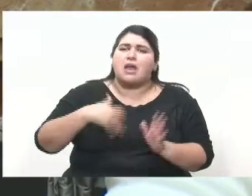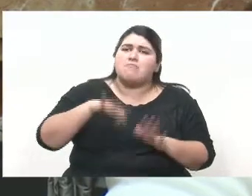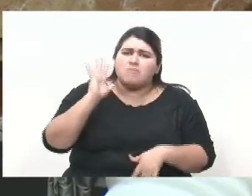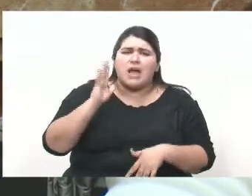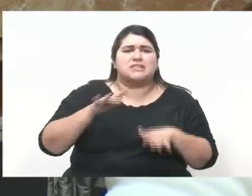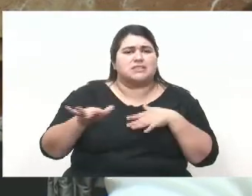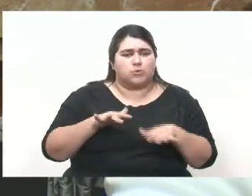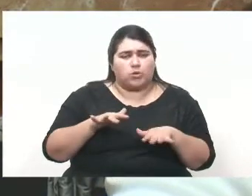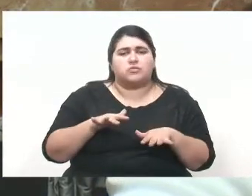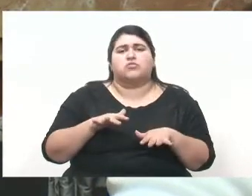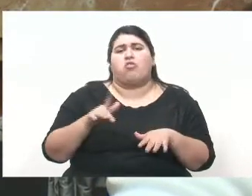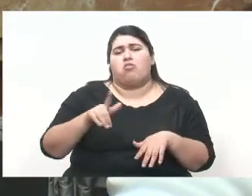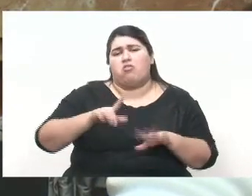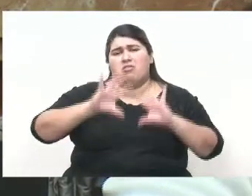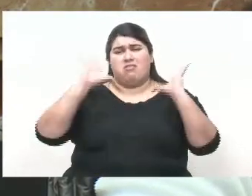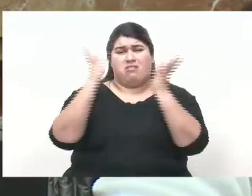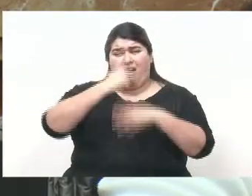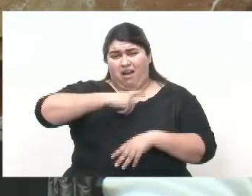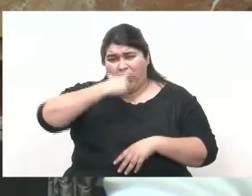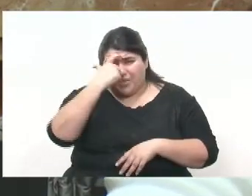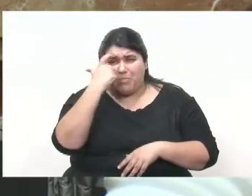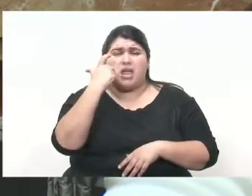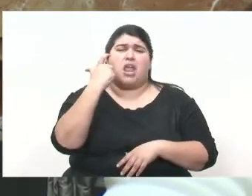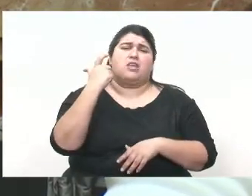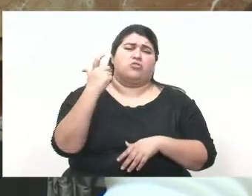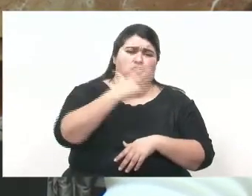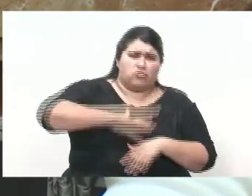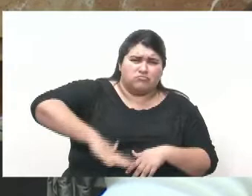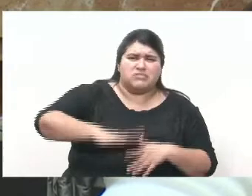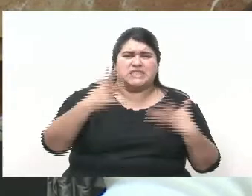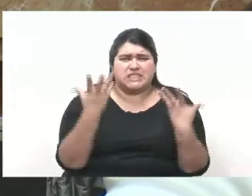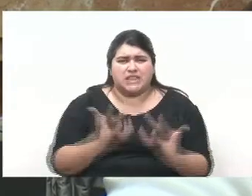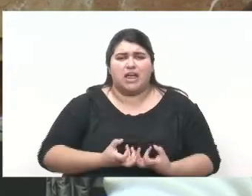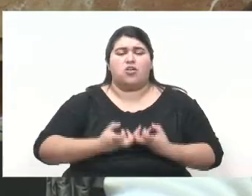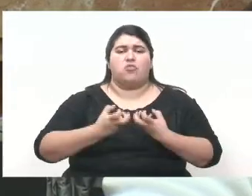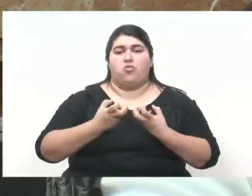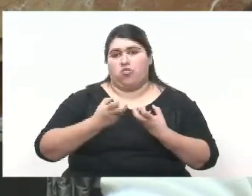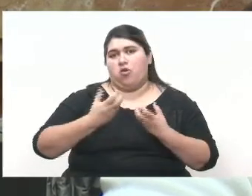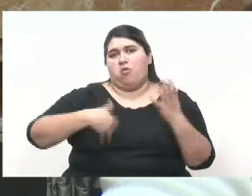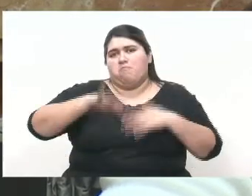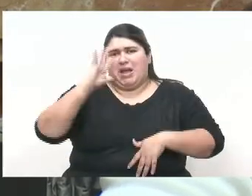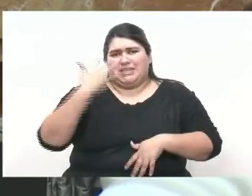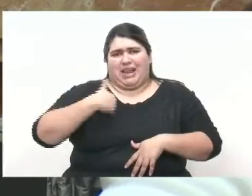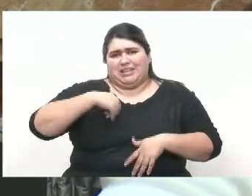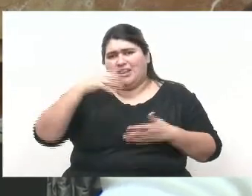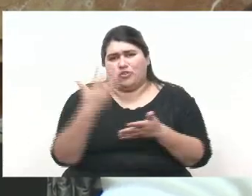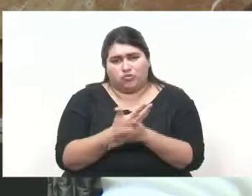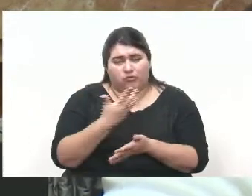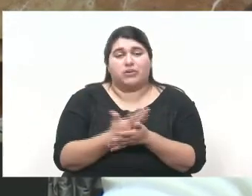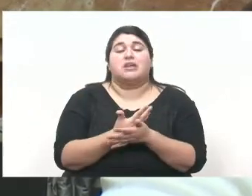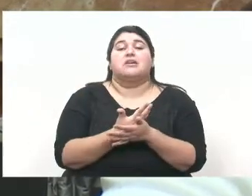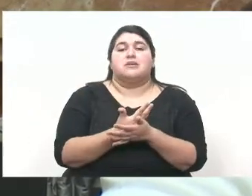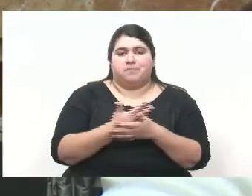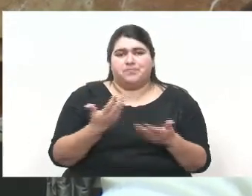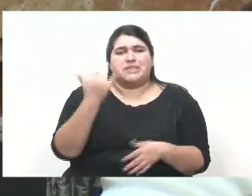del calentamiento global y de las sequías que afectan y han afectado a gran parte de la Argentina, han estado